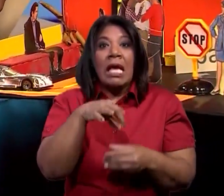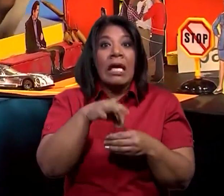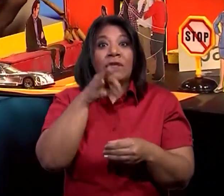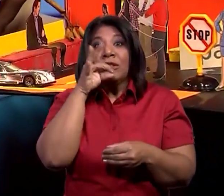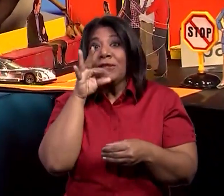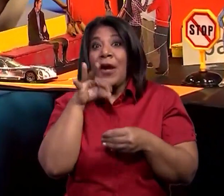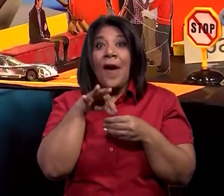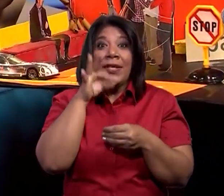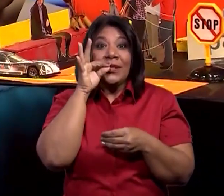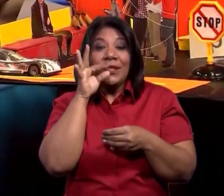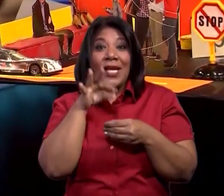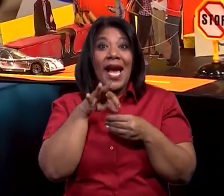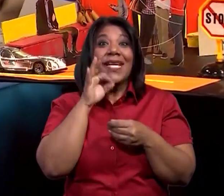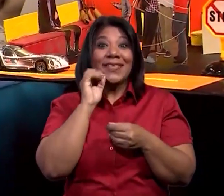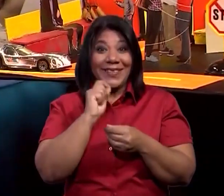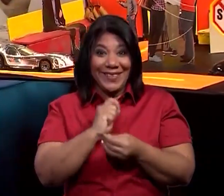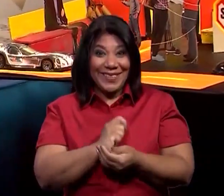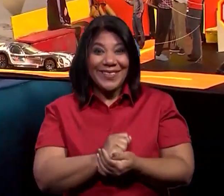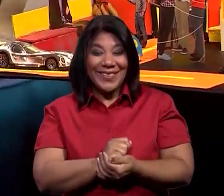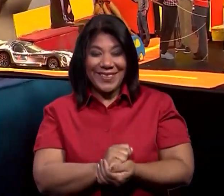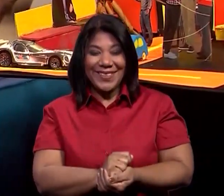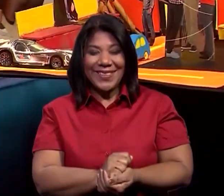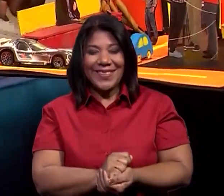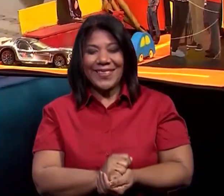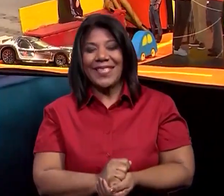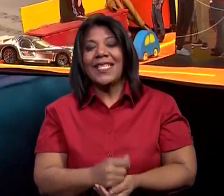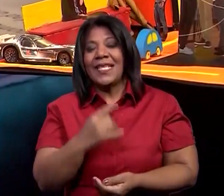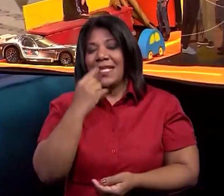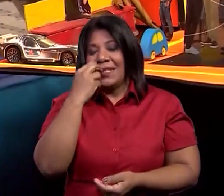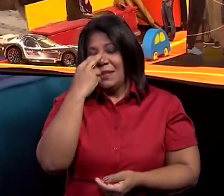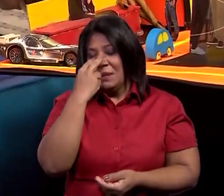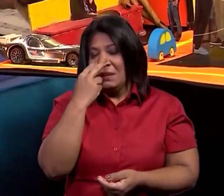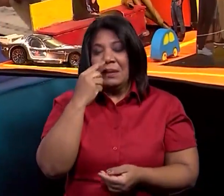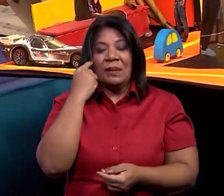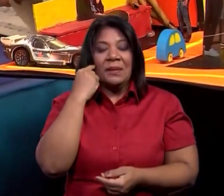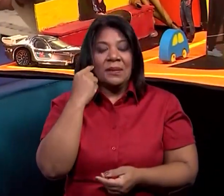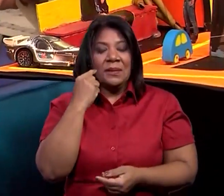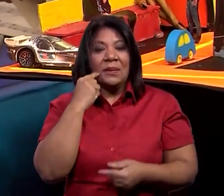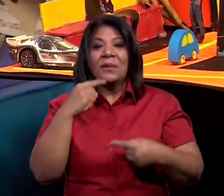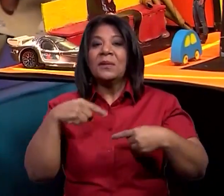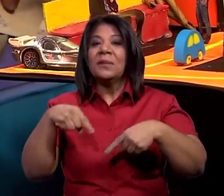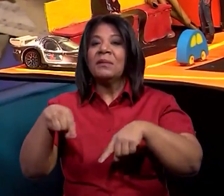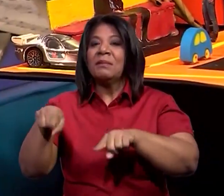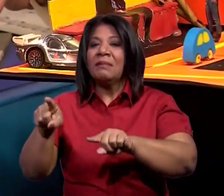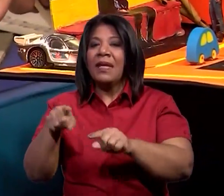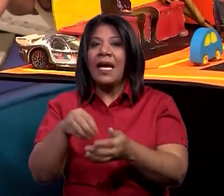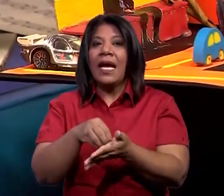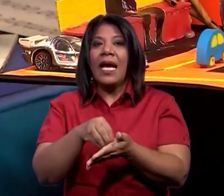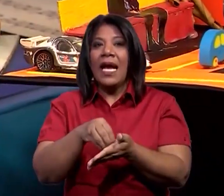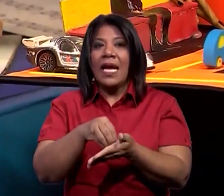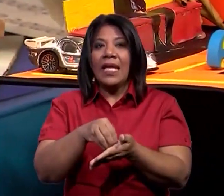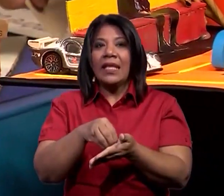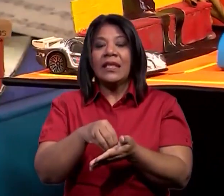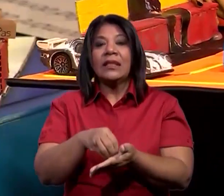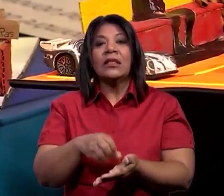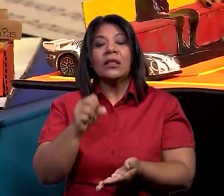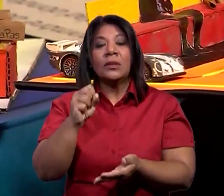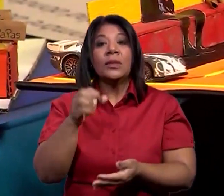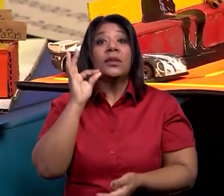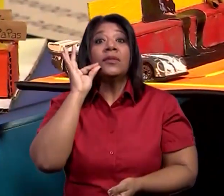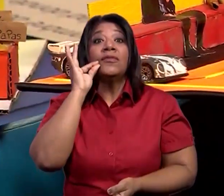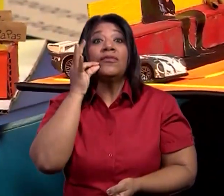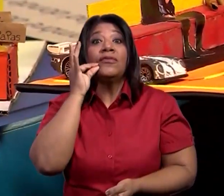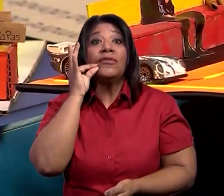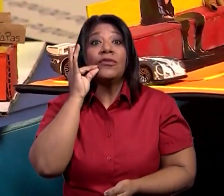los productos y ustedes pueden clasificar los productos y colocar